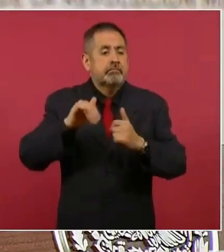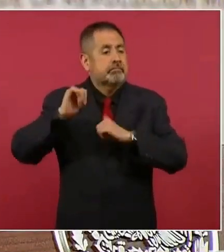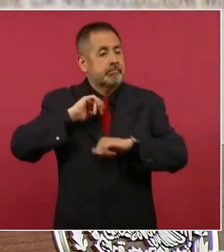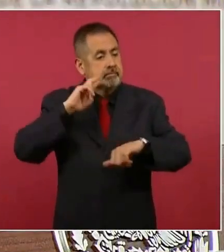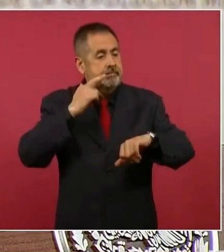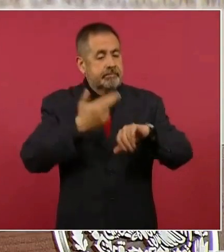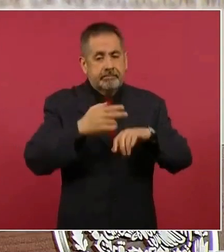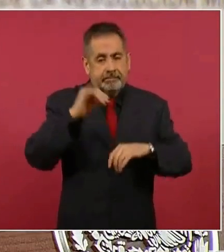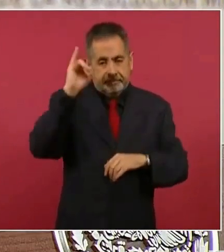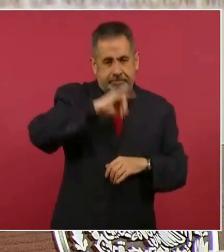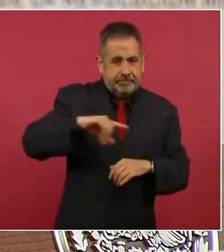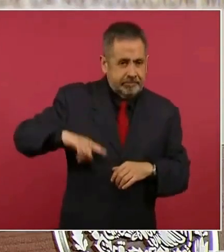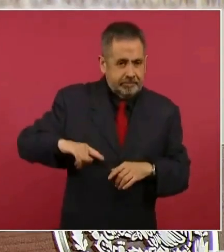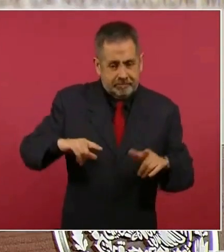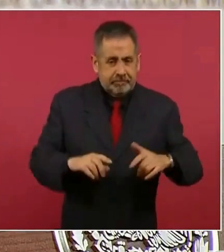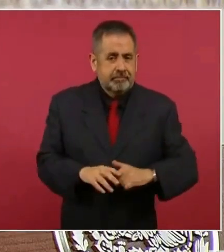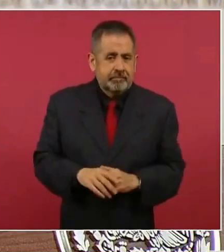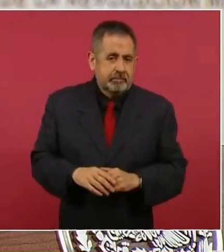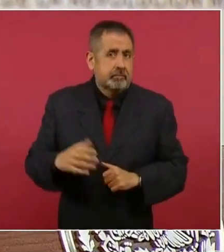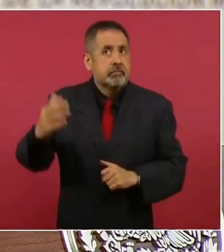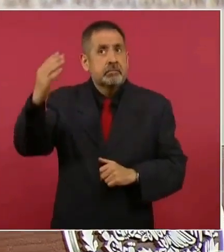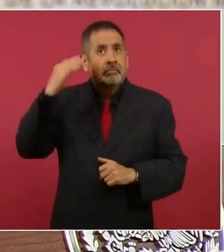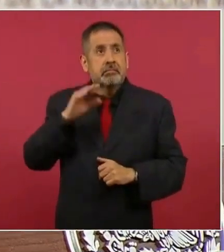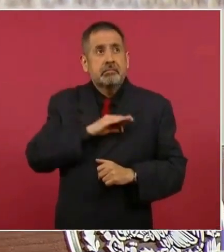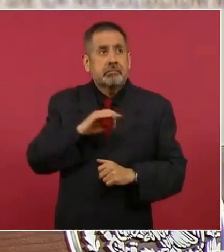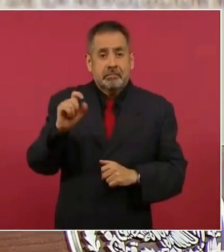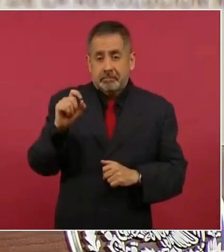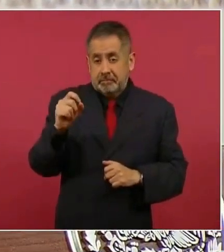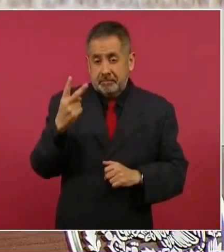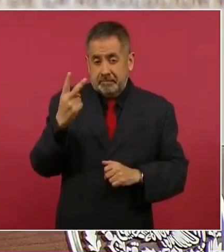que tiene 22 años.